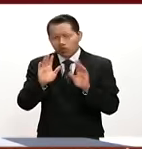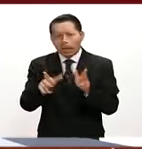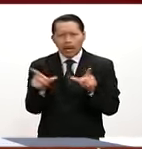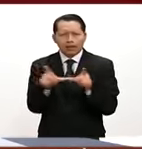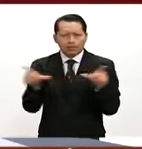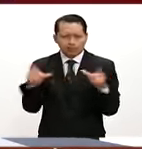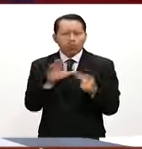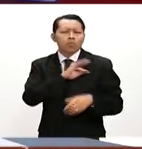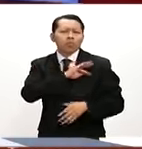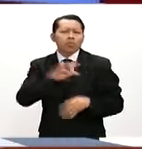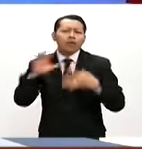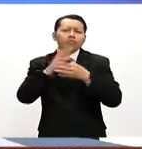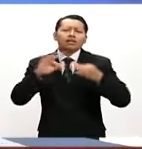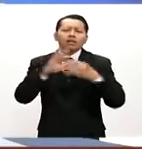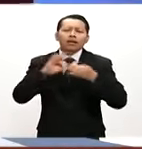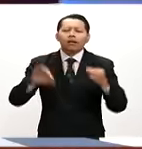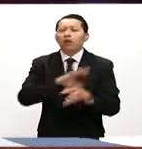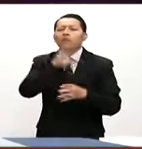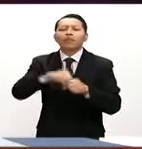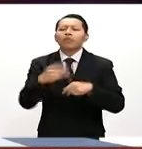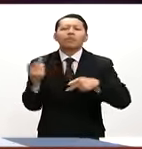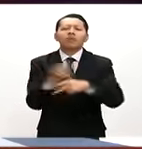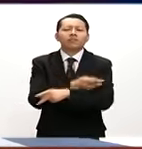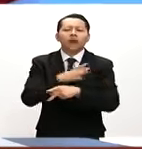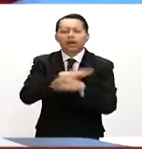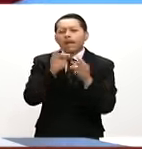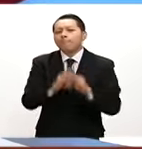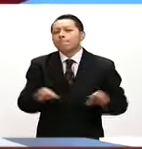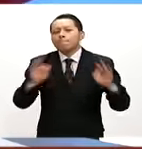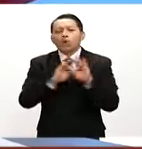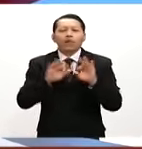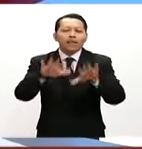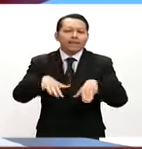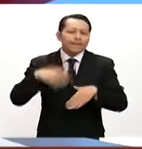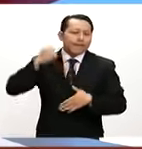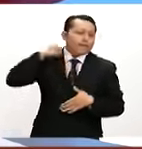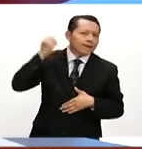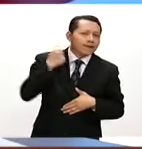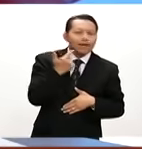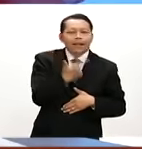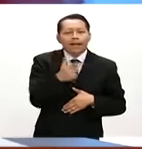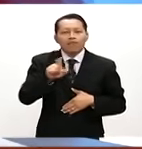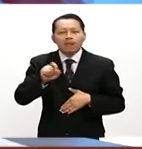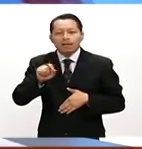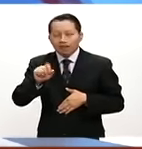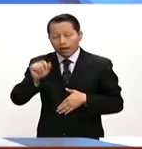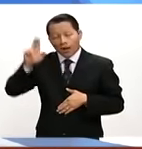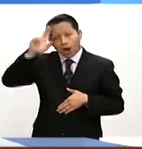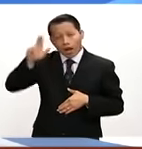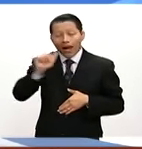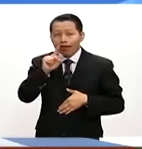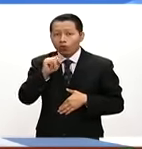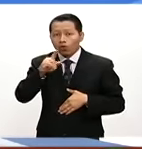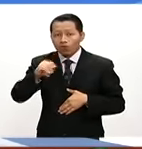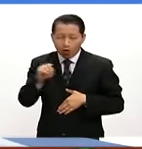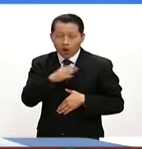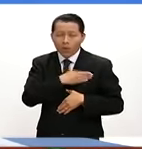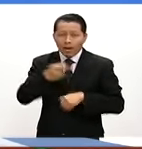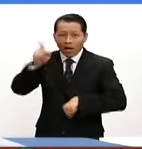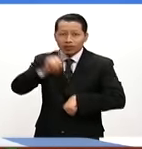para decirnos todos los detalles de esta importante cumbre del G20. Adolfo, muy buenos días, gracias por estar con nosotros, saludos hasta China.